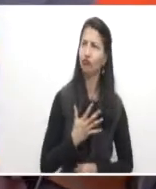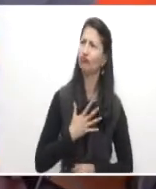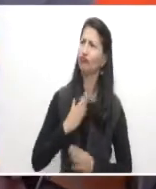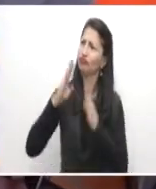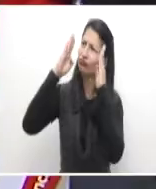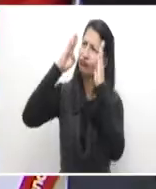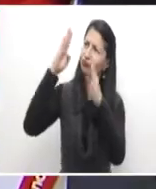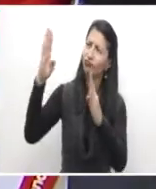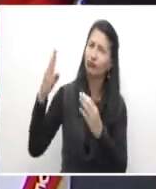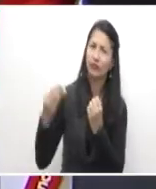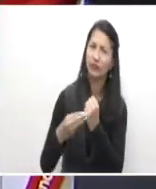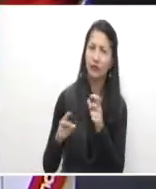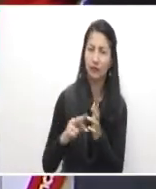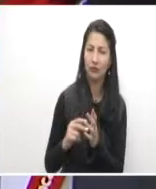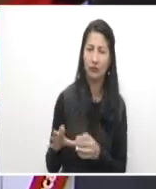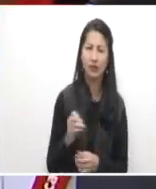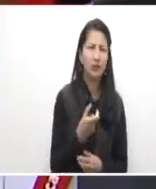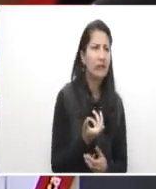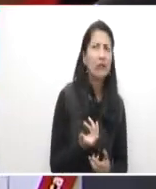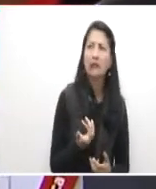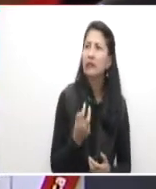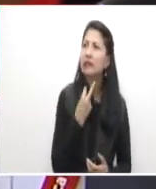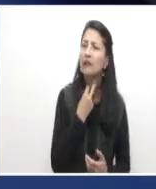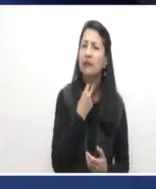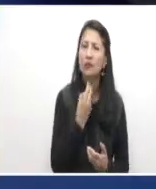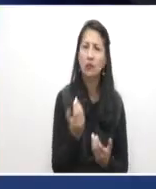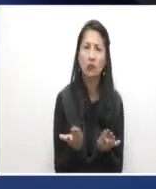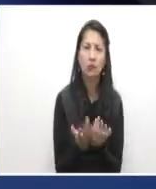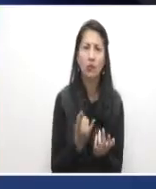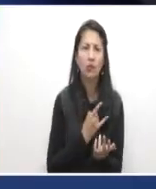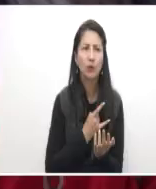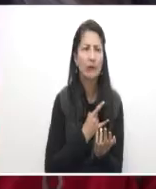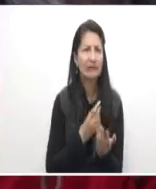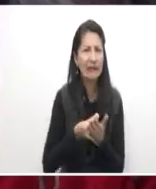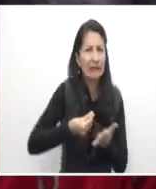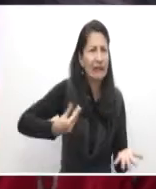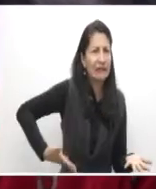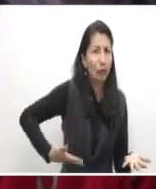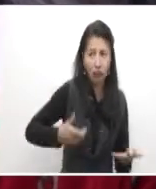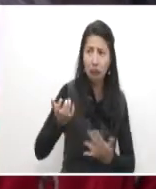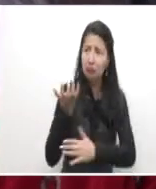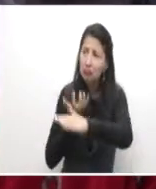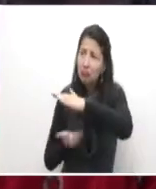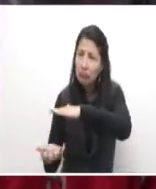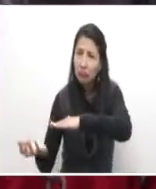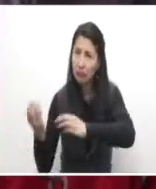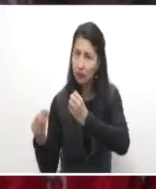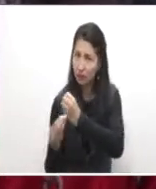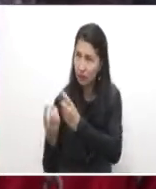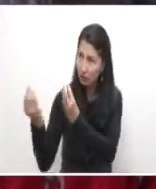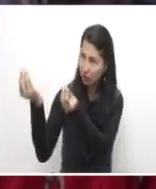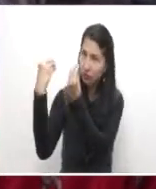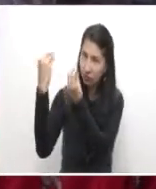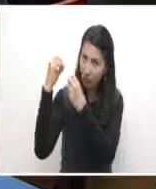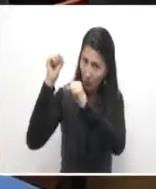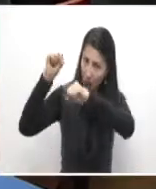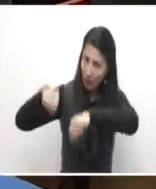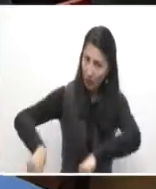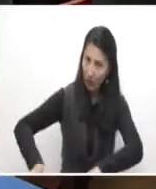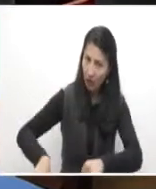educación para aquellas personas que no pueden acceder a una universidad. La formación que imparte el SENA